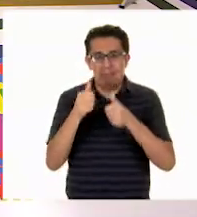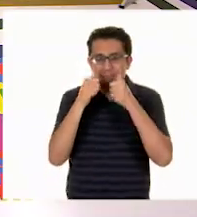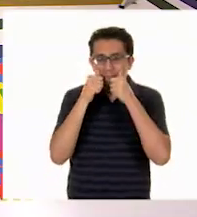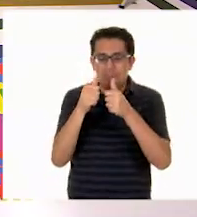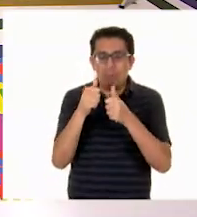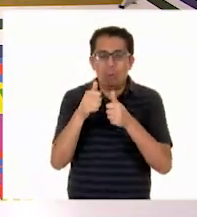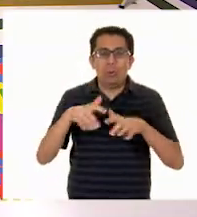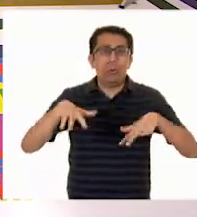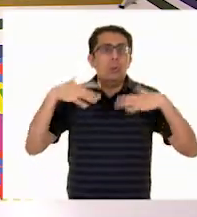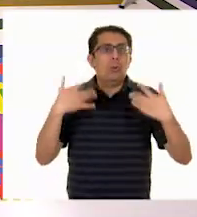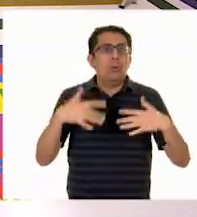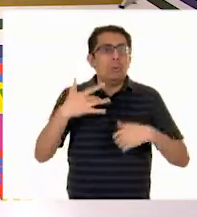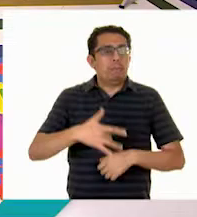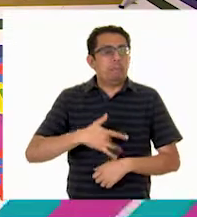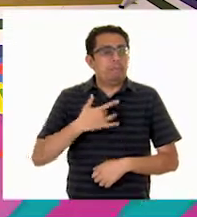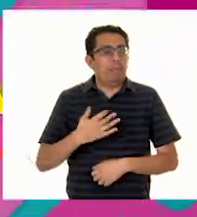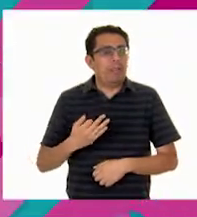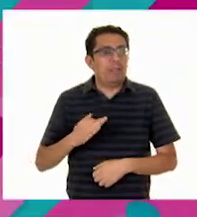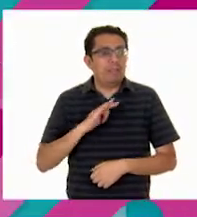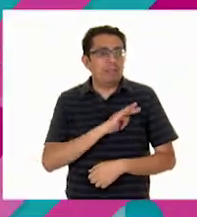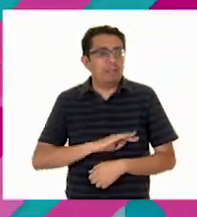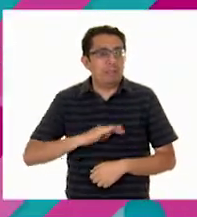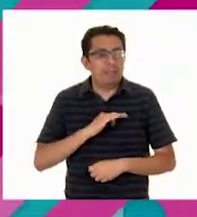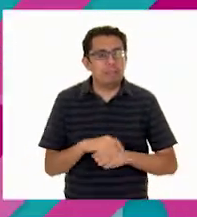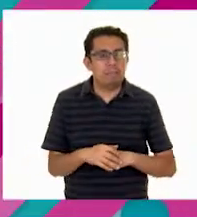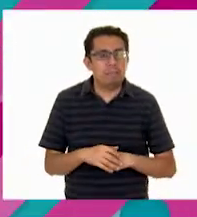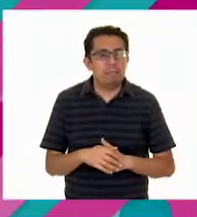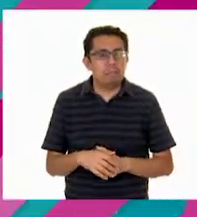ser un privilegio Vamos a escucharnos Escuchemos entonces